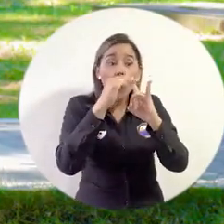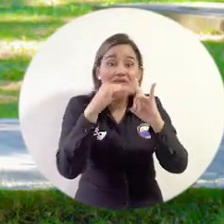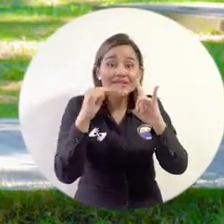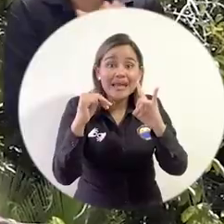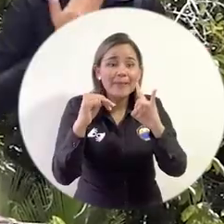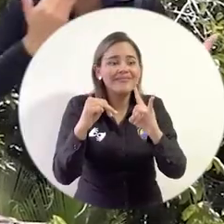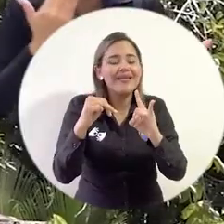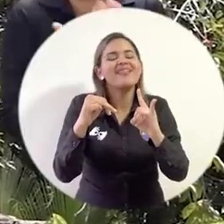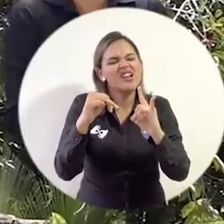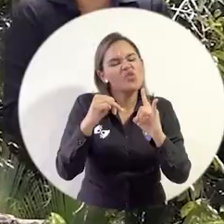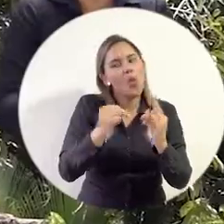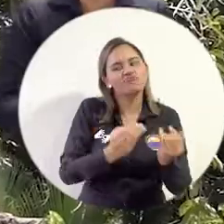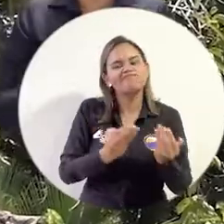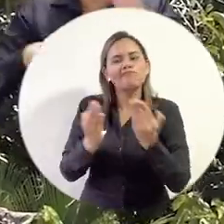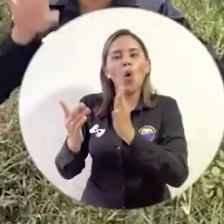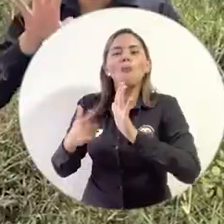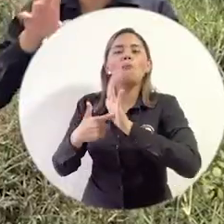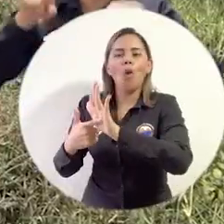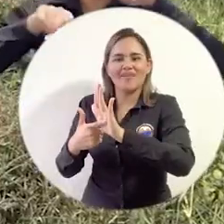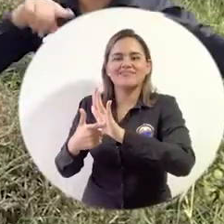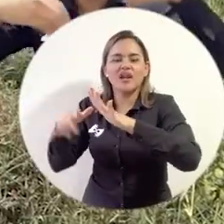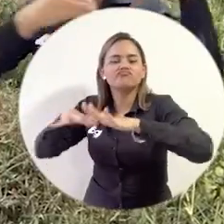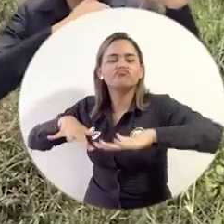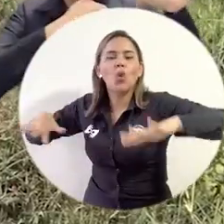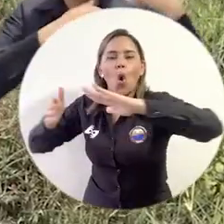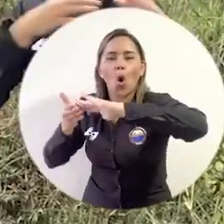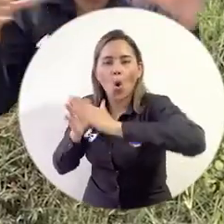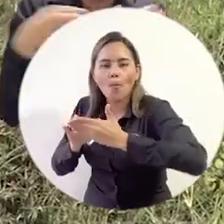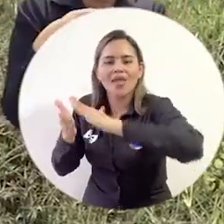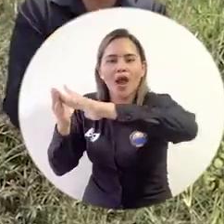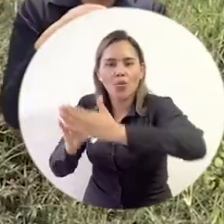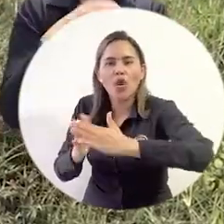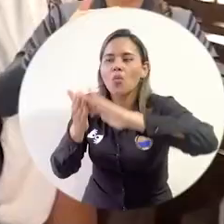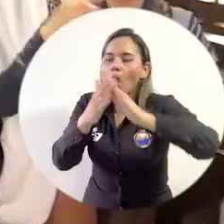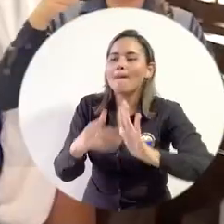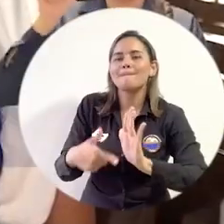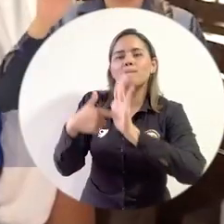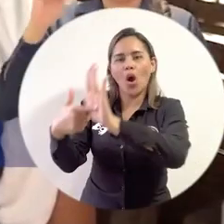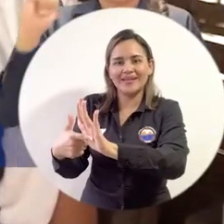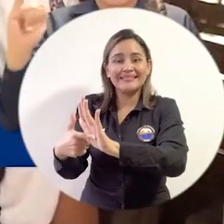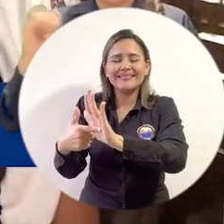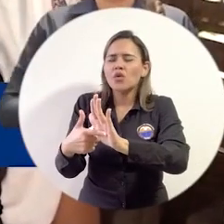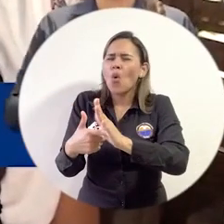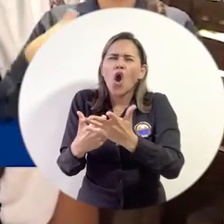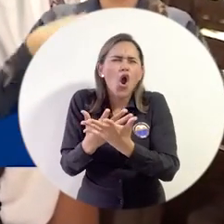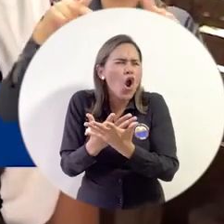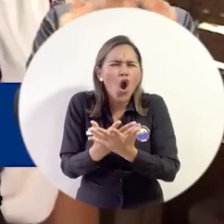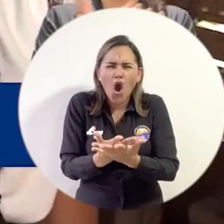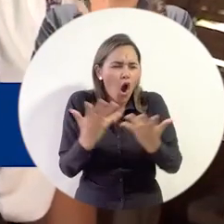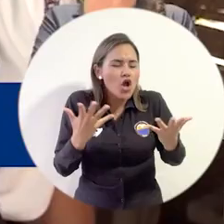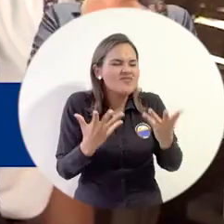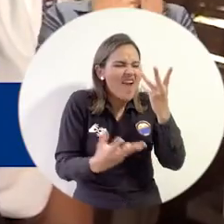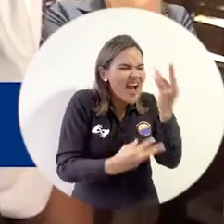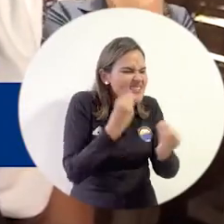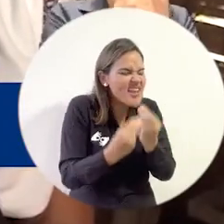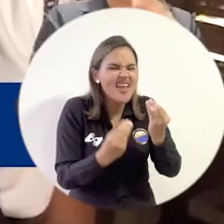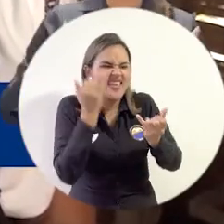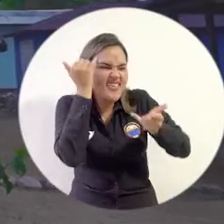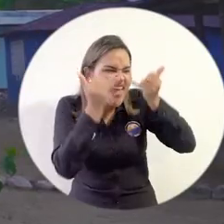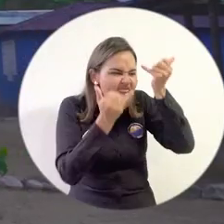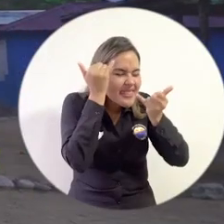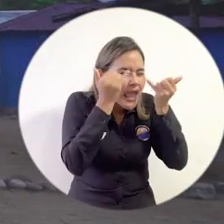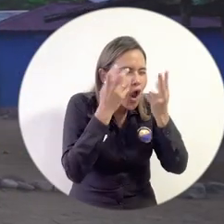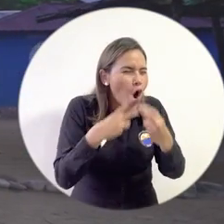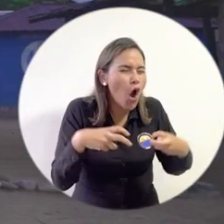territorios, ¿no? Que todo lo que se haga acá de conocimiento, de elementos que podamos lograr adquirir